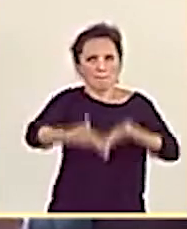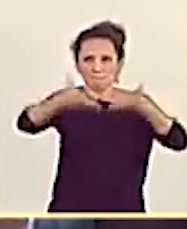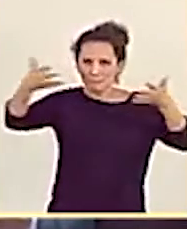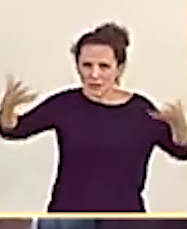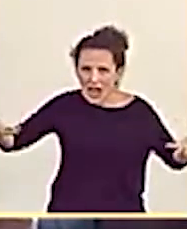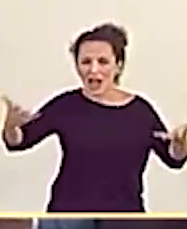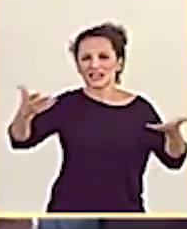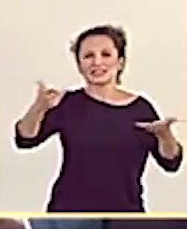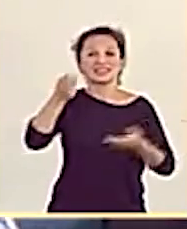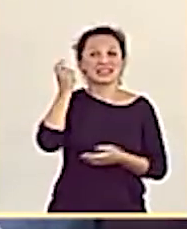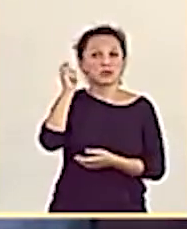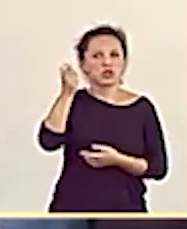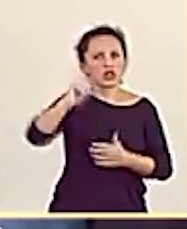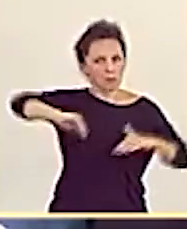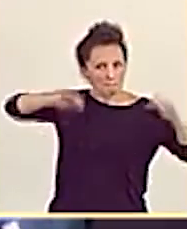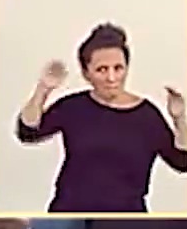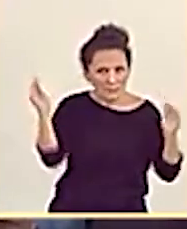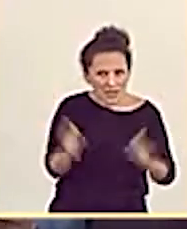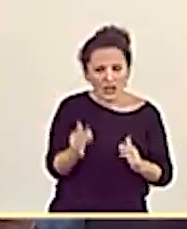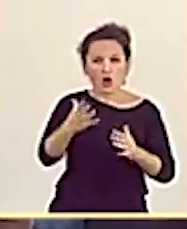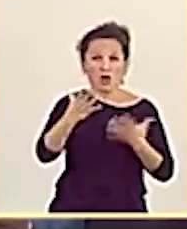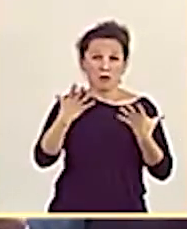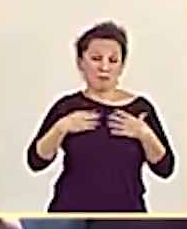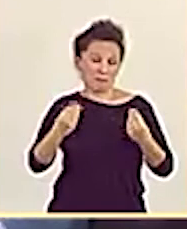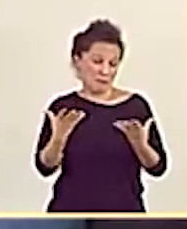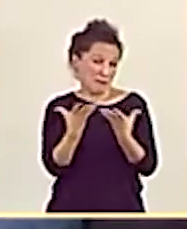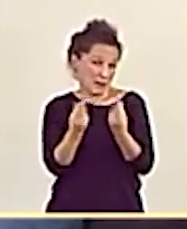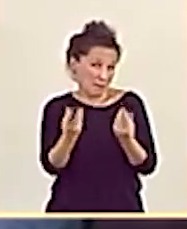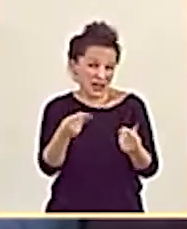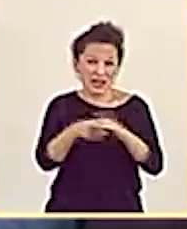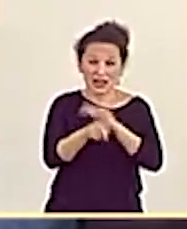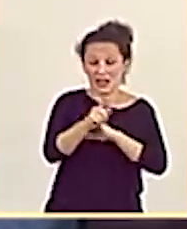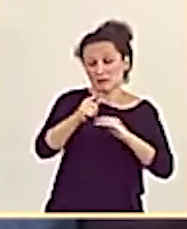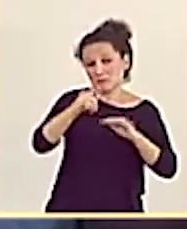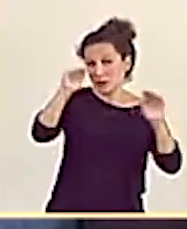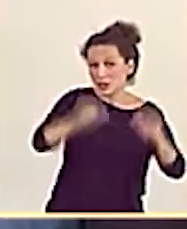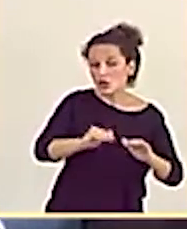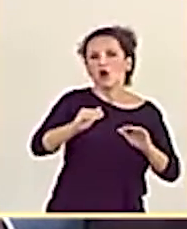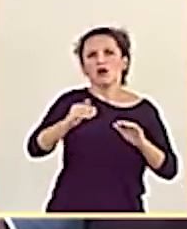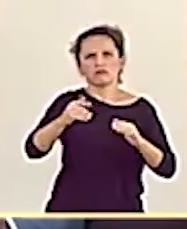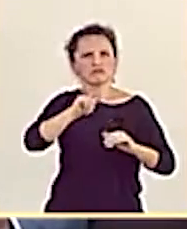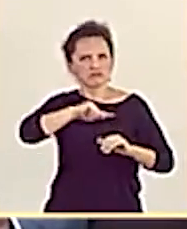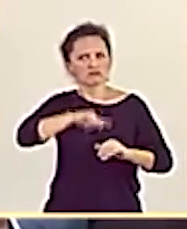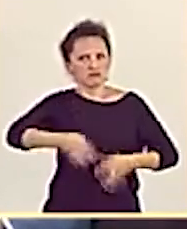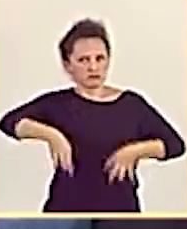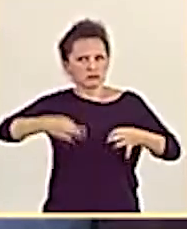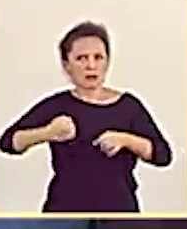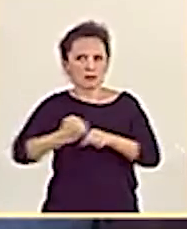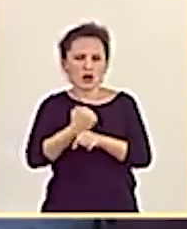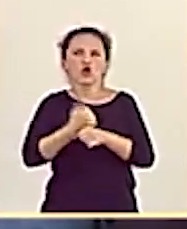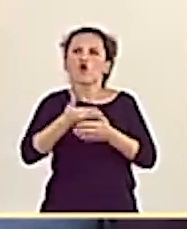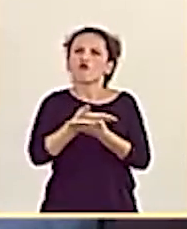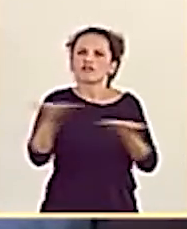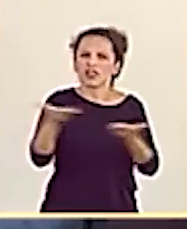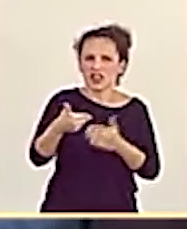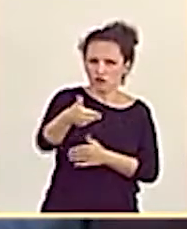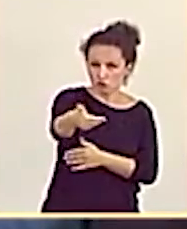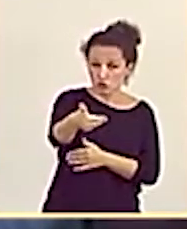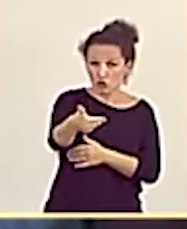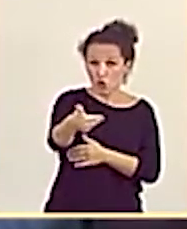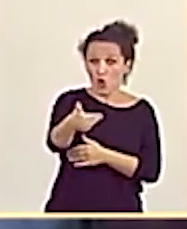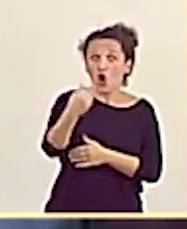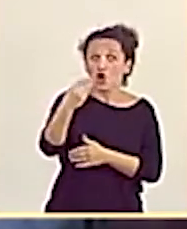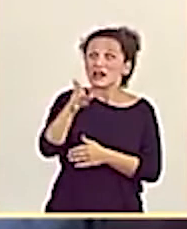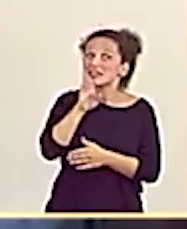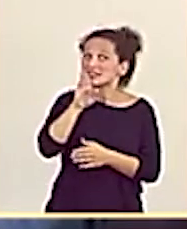reducir la burocracia, generar certidumbre en el empleo y confianza en el futuro. Justo todo lo contrario de lo que ustedes